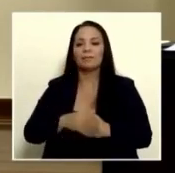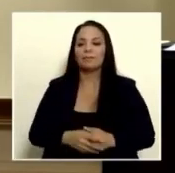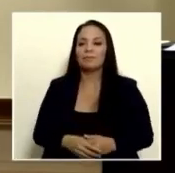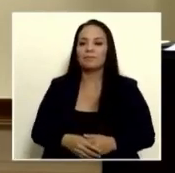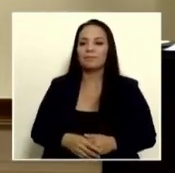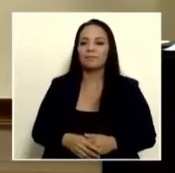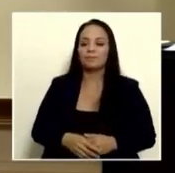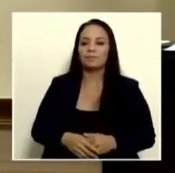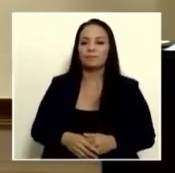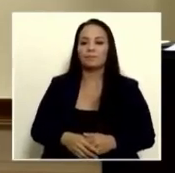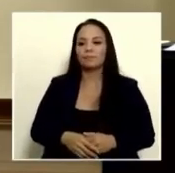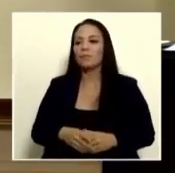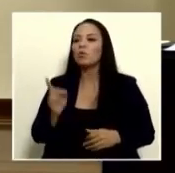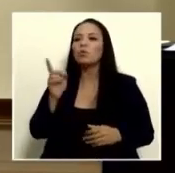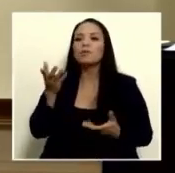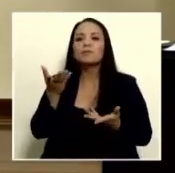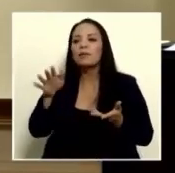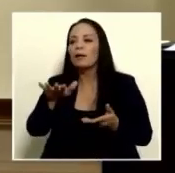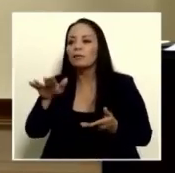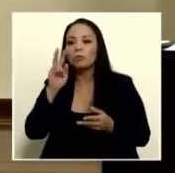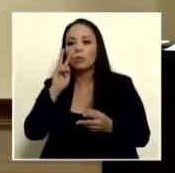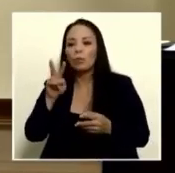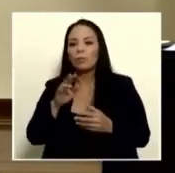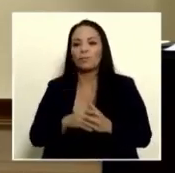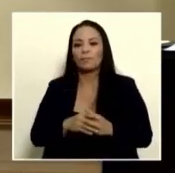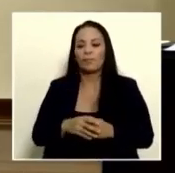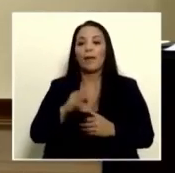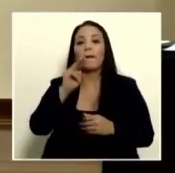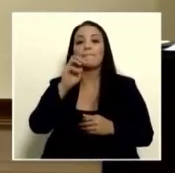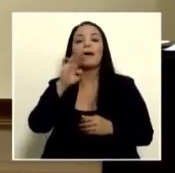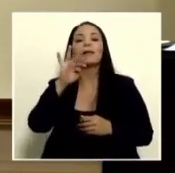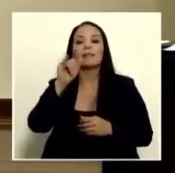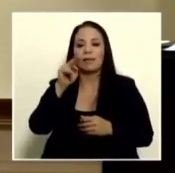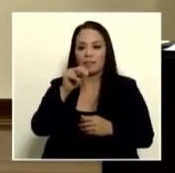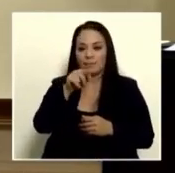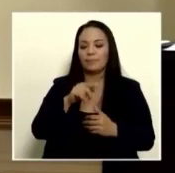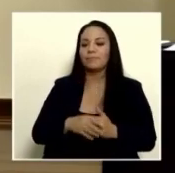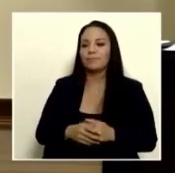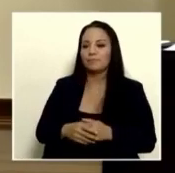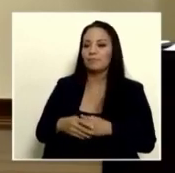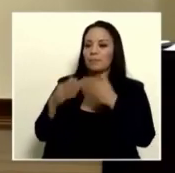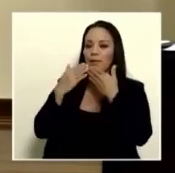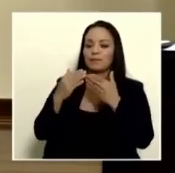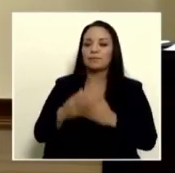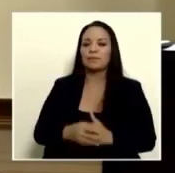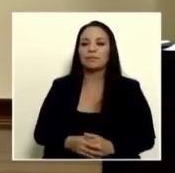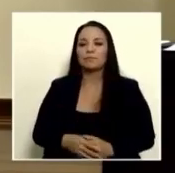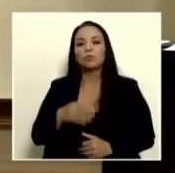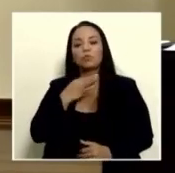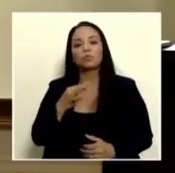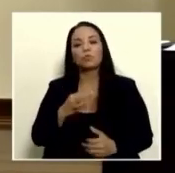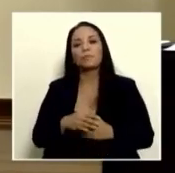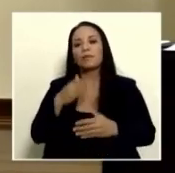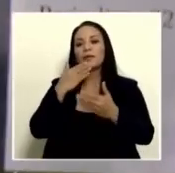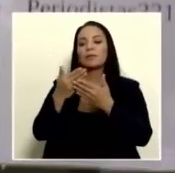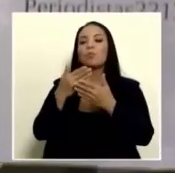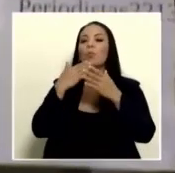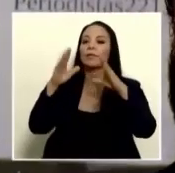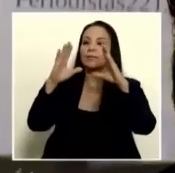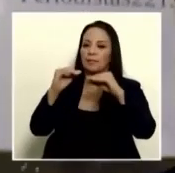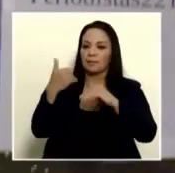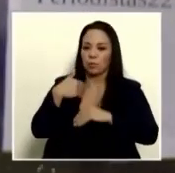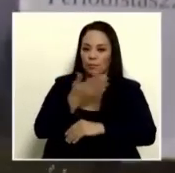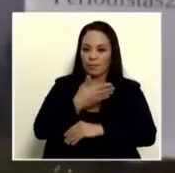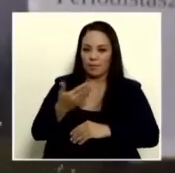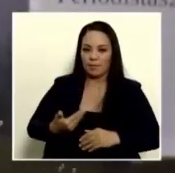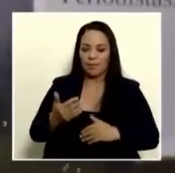don joaquín dónde está no lo veo ah perdón martín ah martín gracias mucho gusto gracias buenas tardes presidente